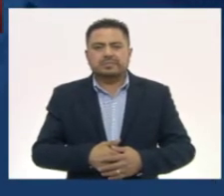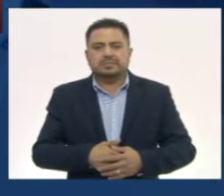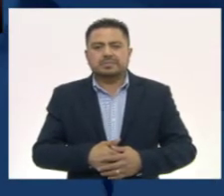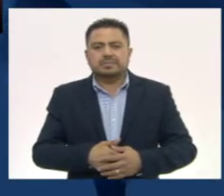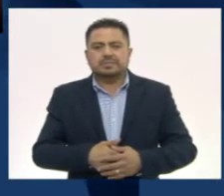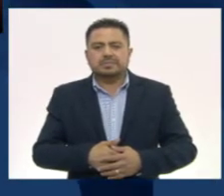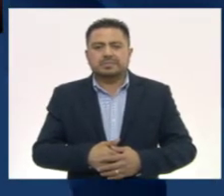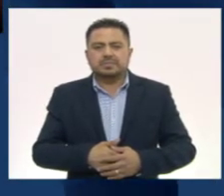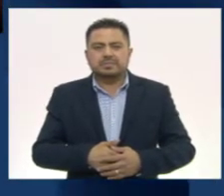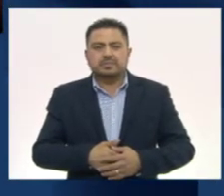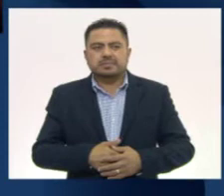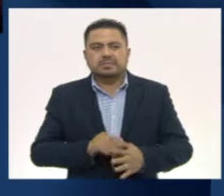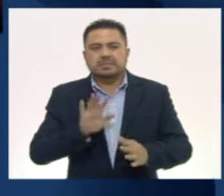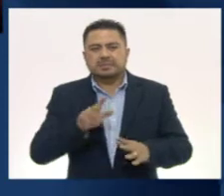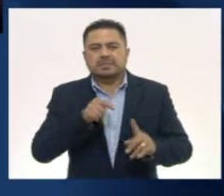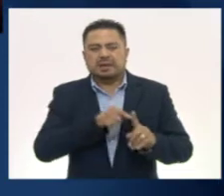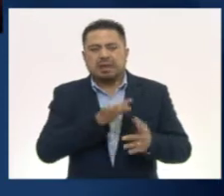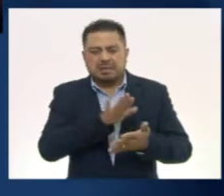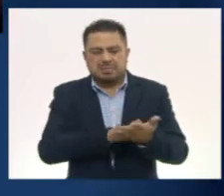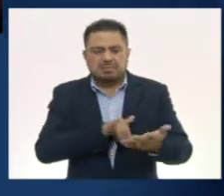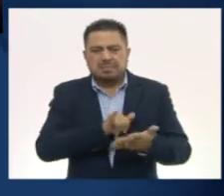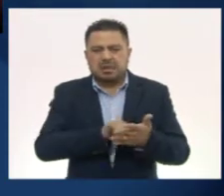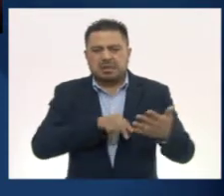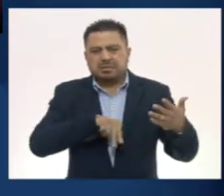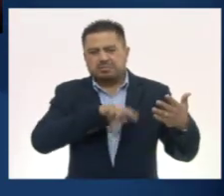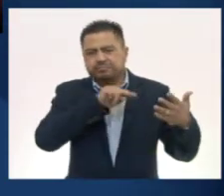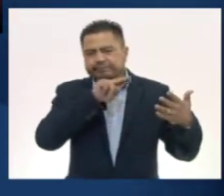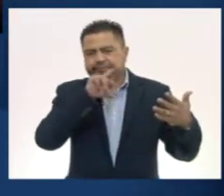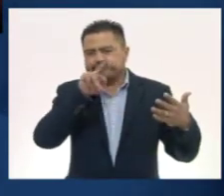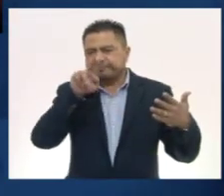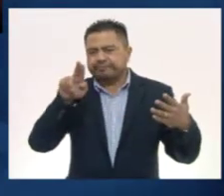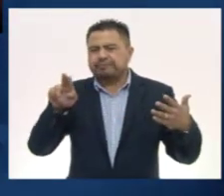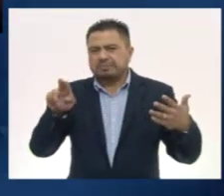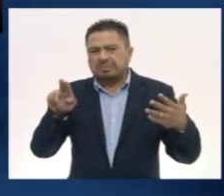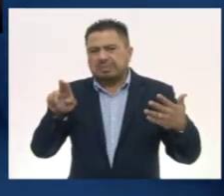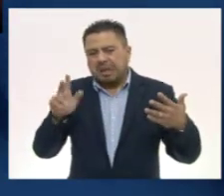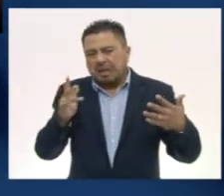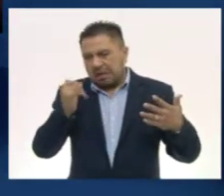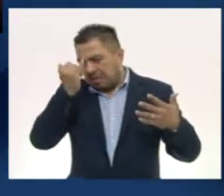Los escribas mayas dibujaban glifos para contar su historia.